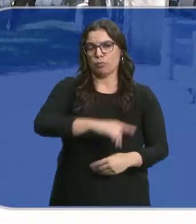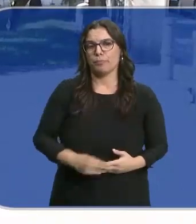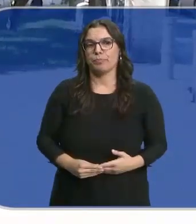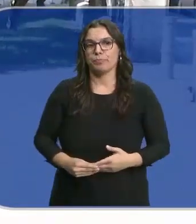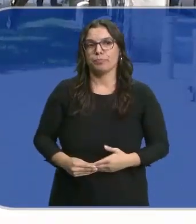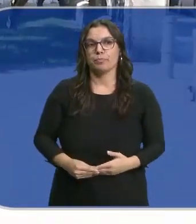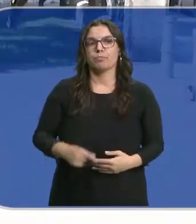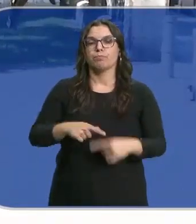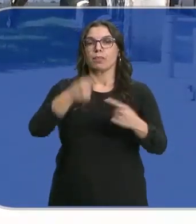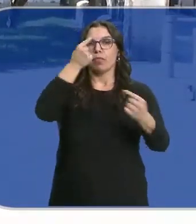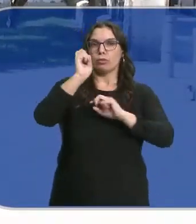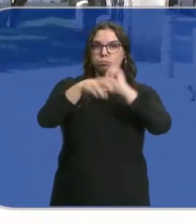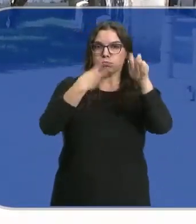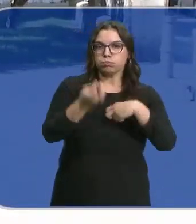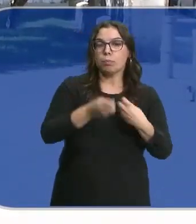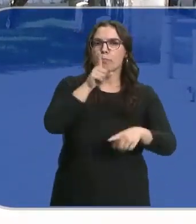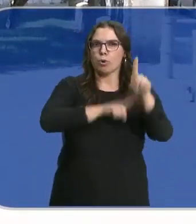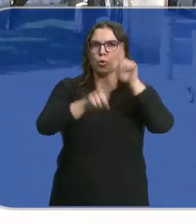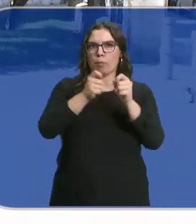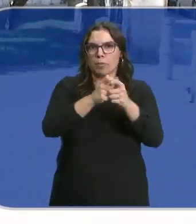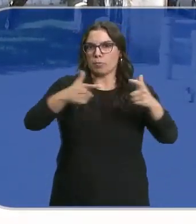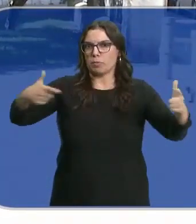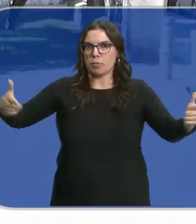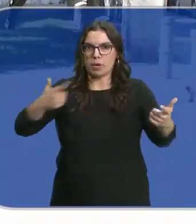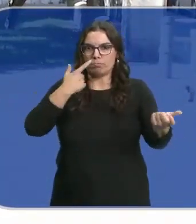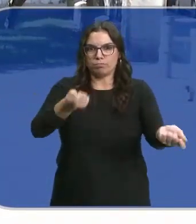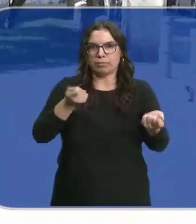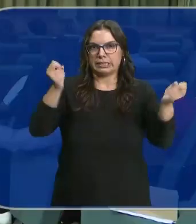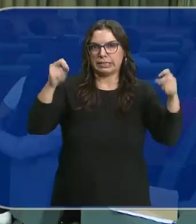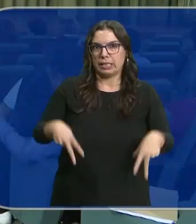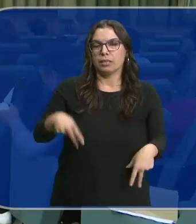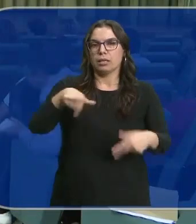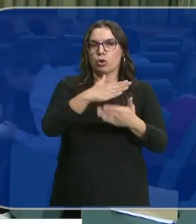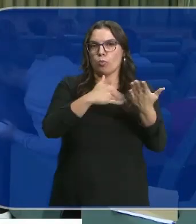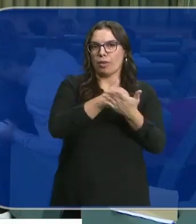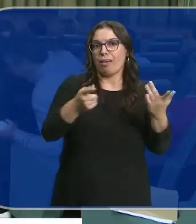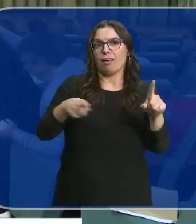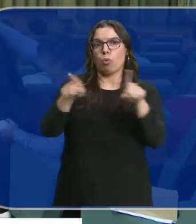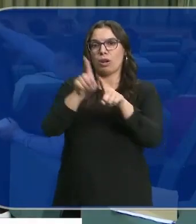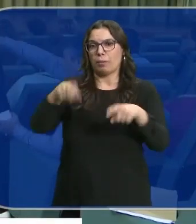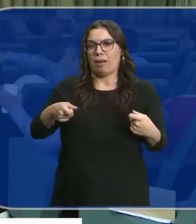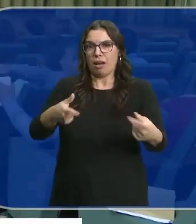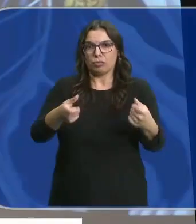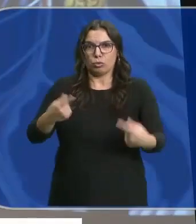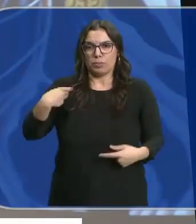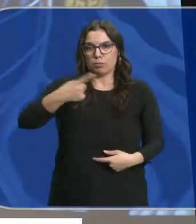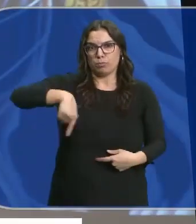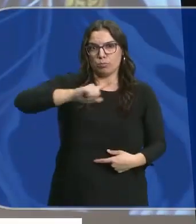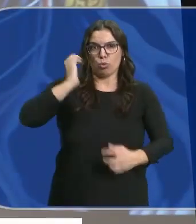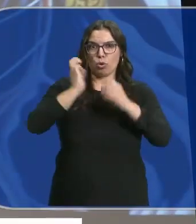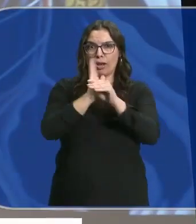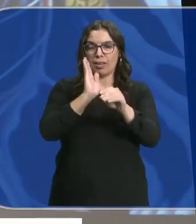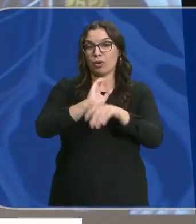Cita para actualizar los datos de un problema que sigue avanzando imparable en la comunidad, igual que siguen aumentando los gastos en las explotaciones